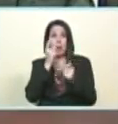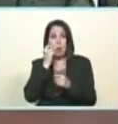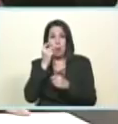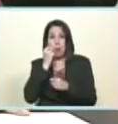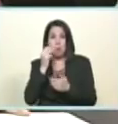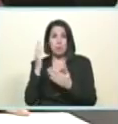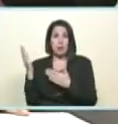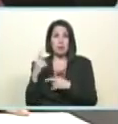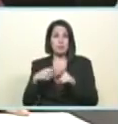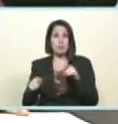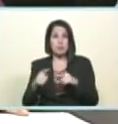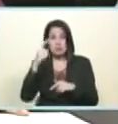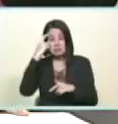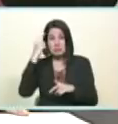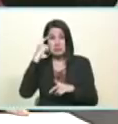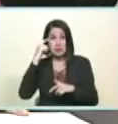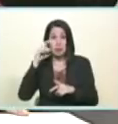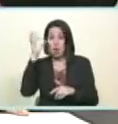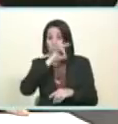llega a los clas